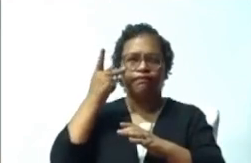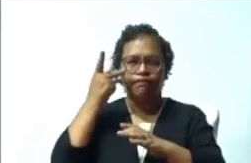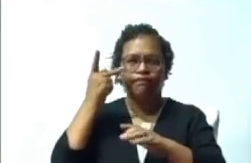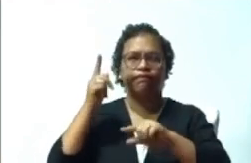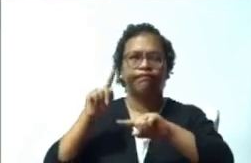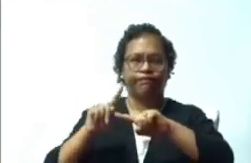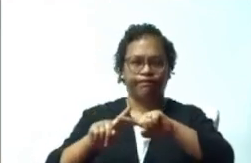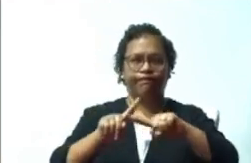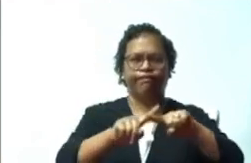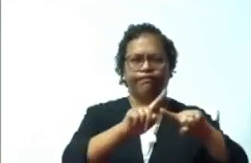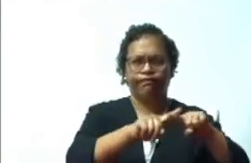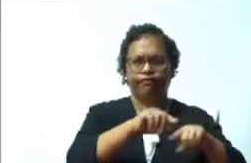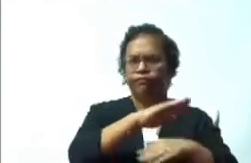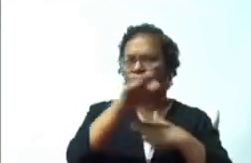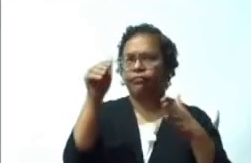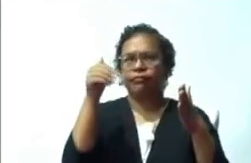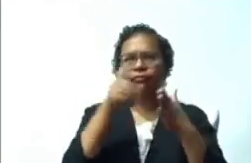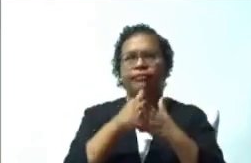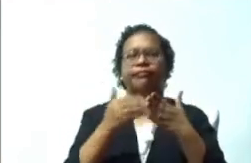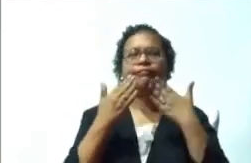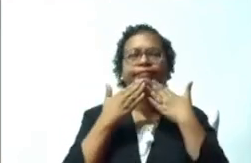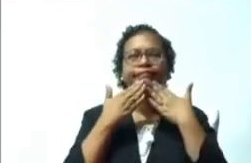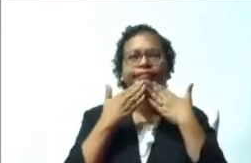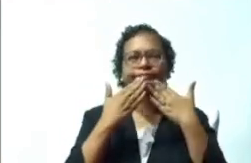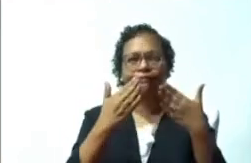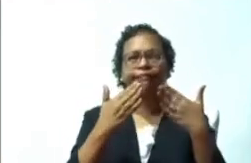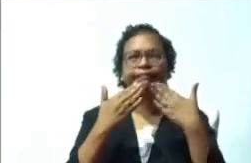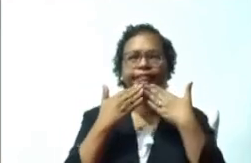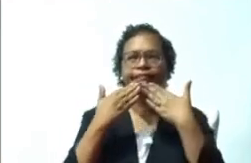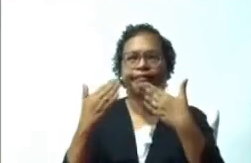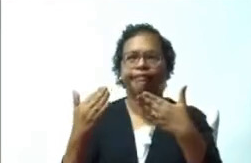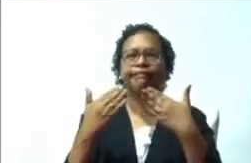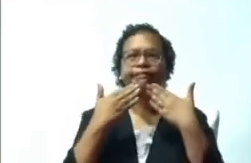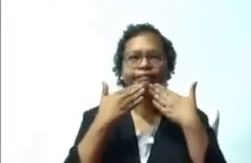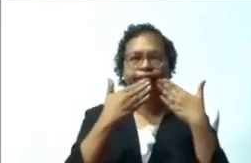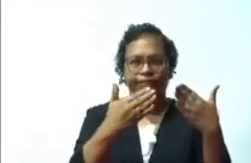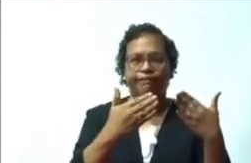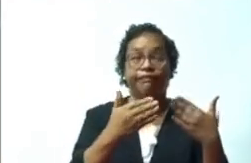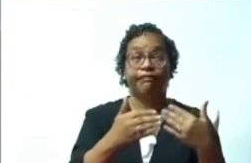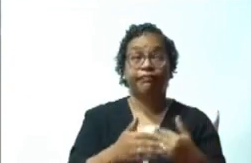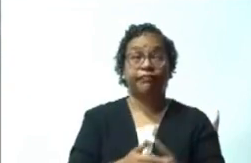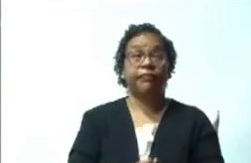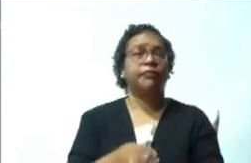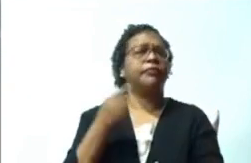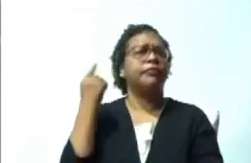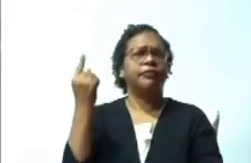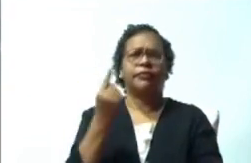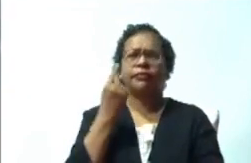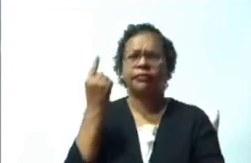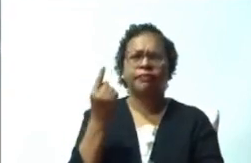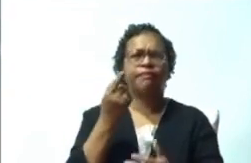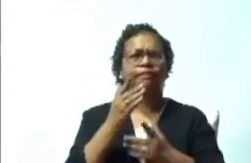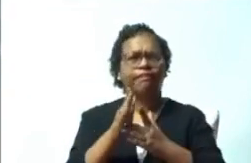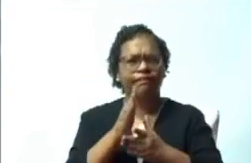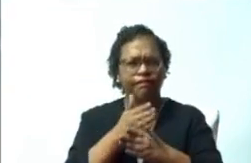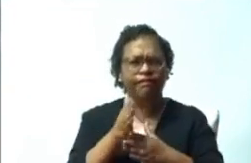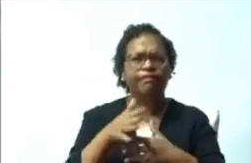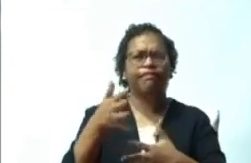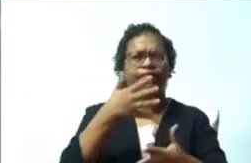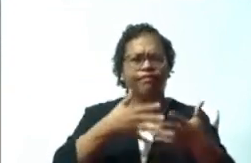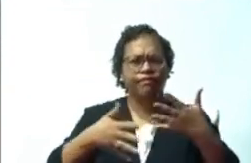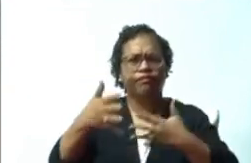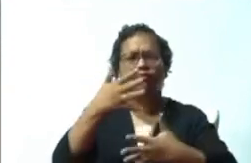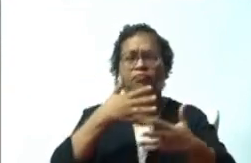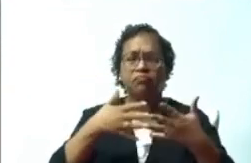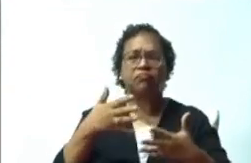todos infinitamente, darles gracias, siempre hemos compartido, decirle que no siendo